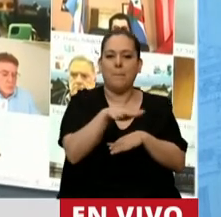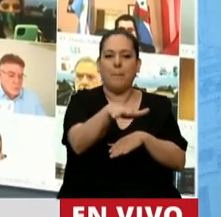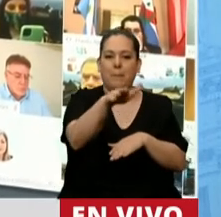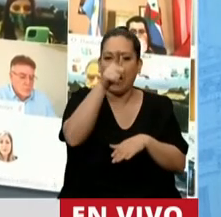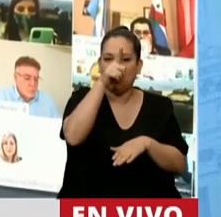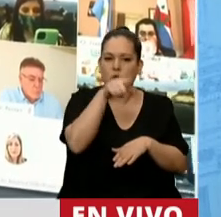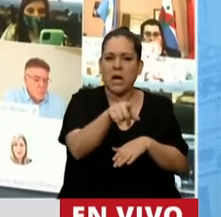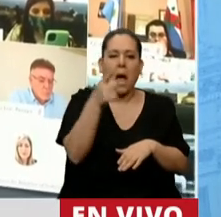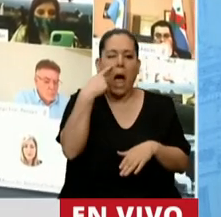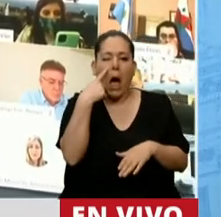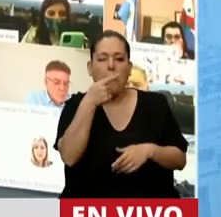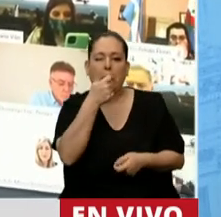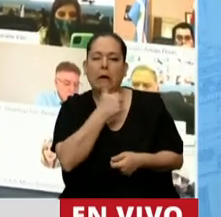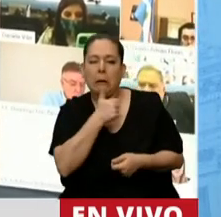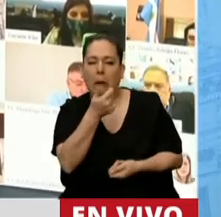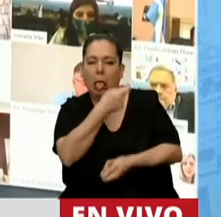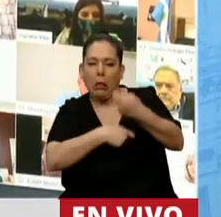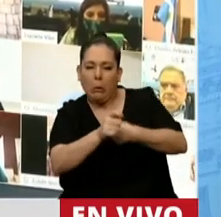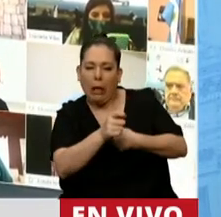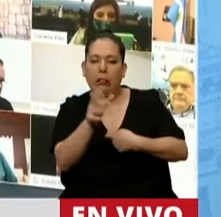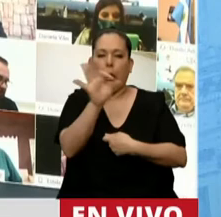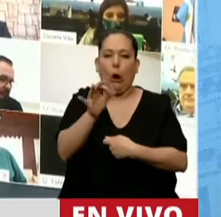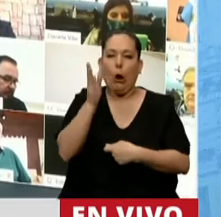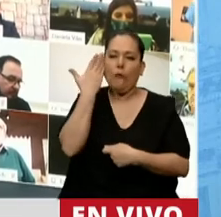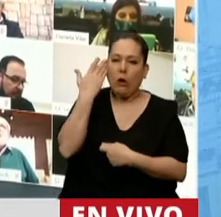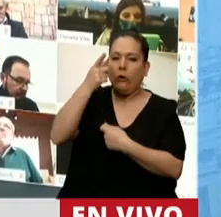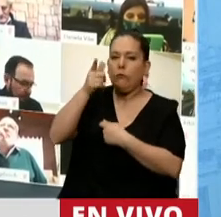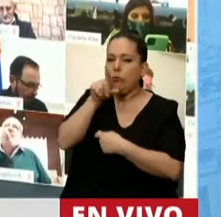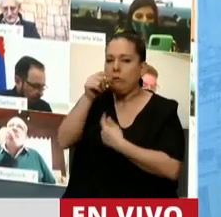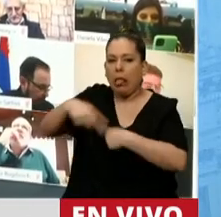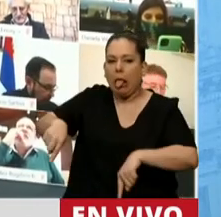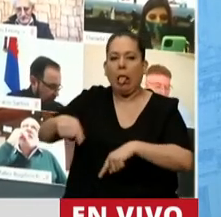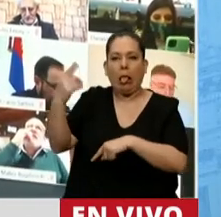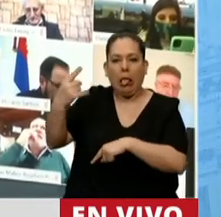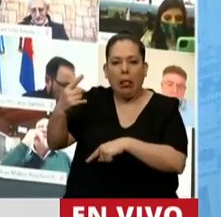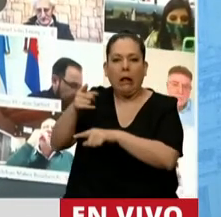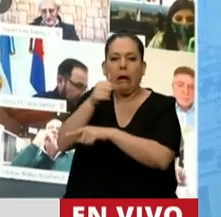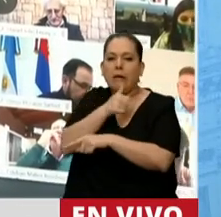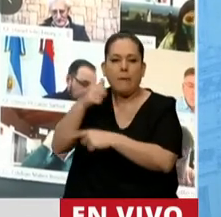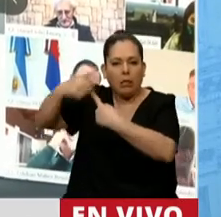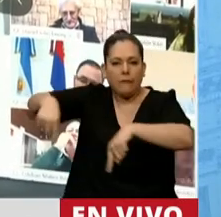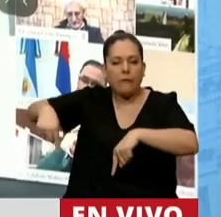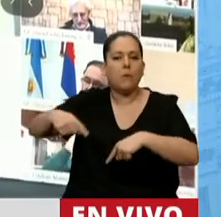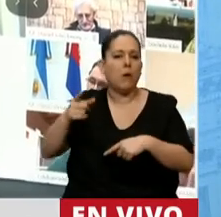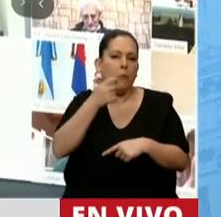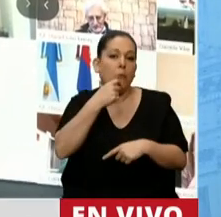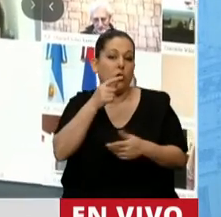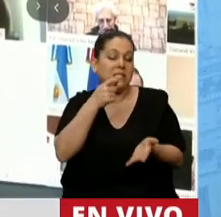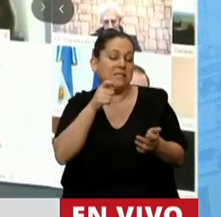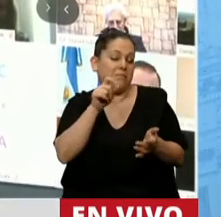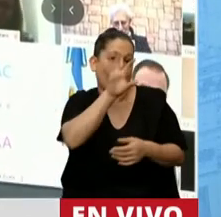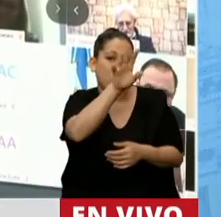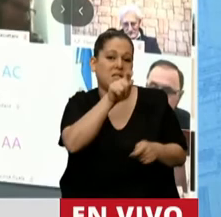venta de medicamentos truchos en las redes sociales. Y sabe qué pasa en Santiago del Estero. A un cantautor lo metieron